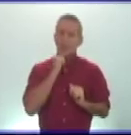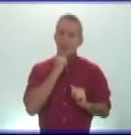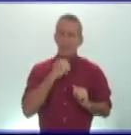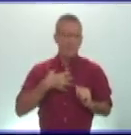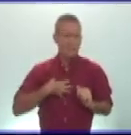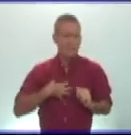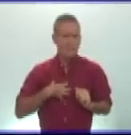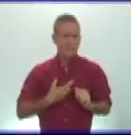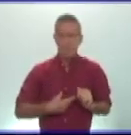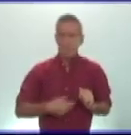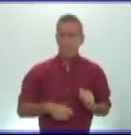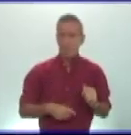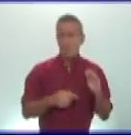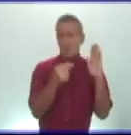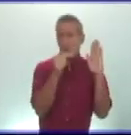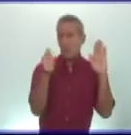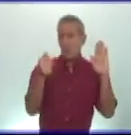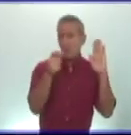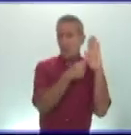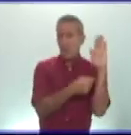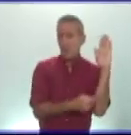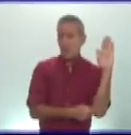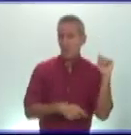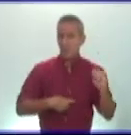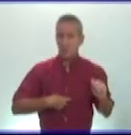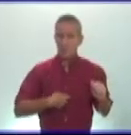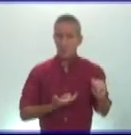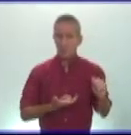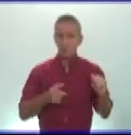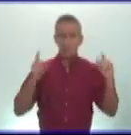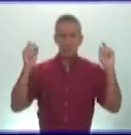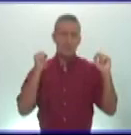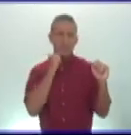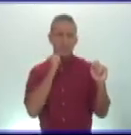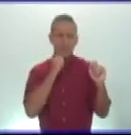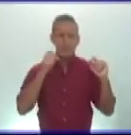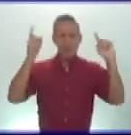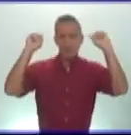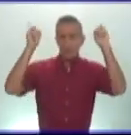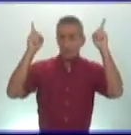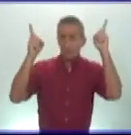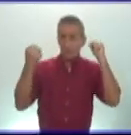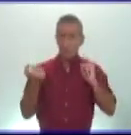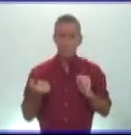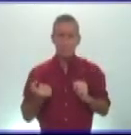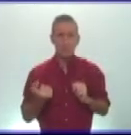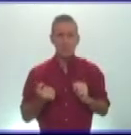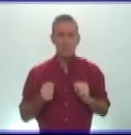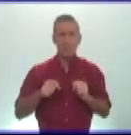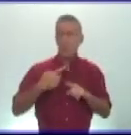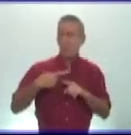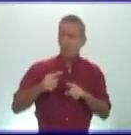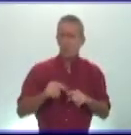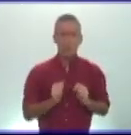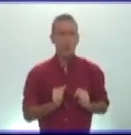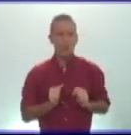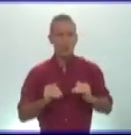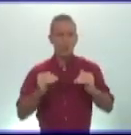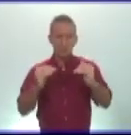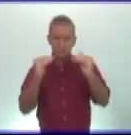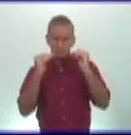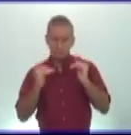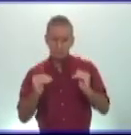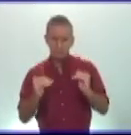los aspectos culturales y también los aspectos políticos otra clase social que debemos hacer mención son los